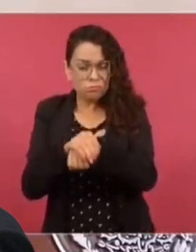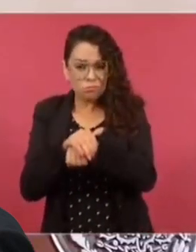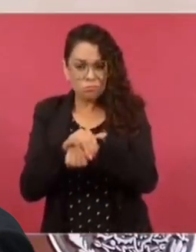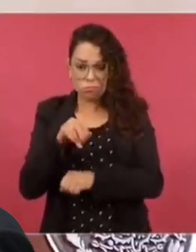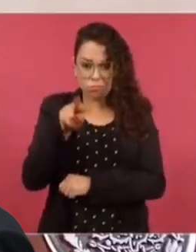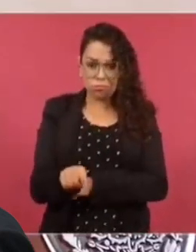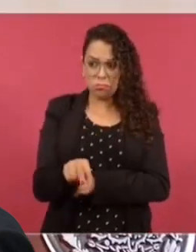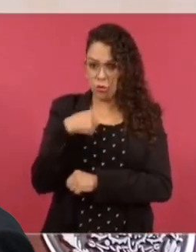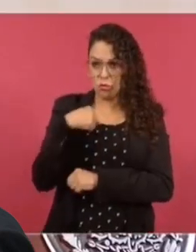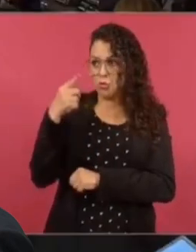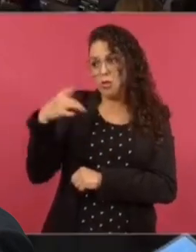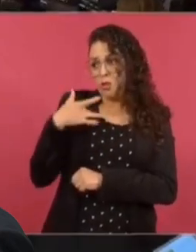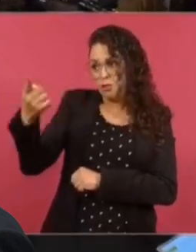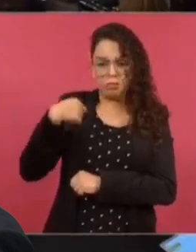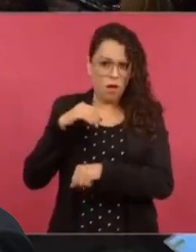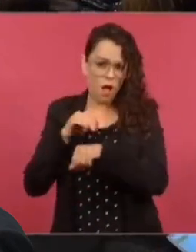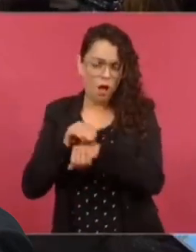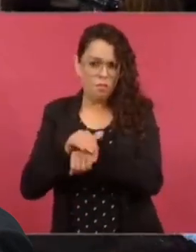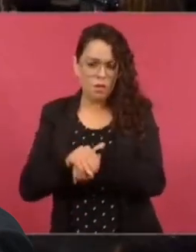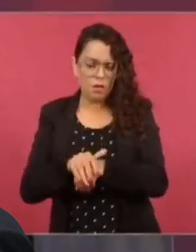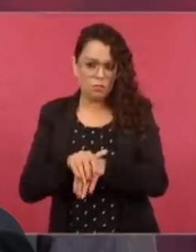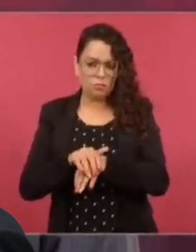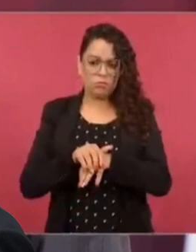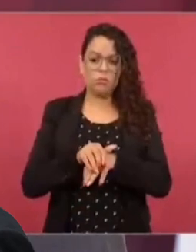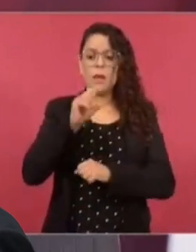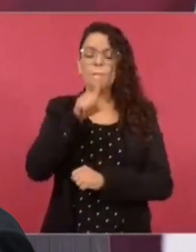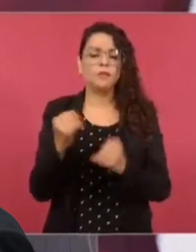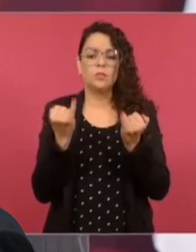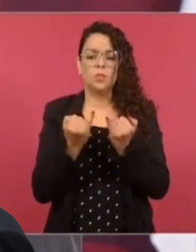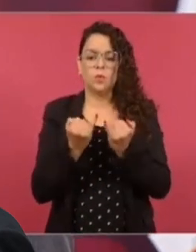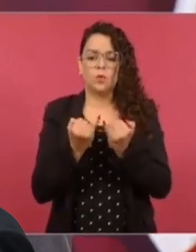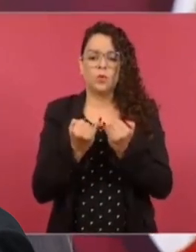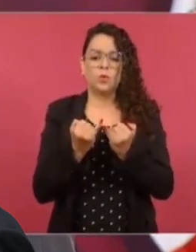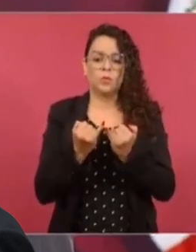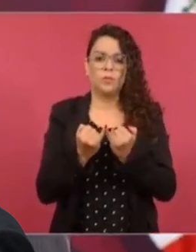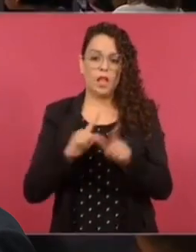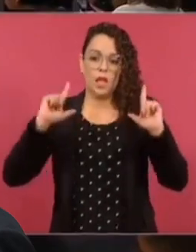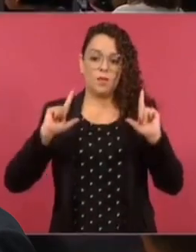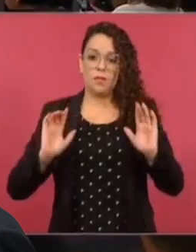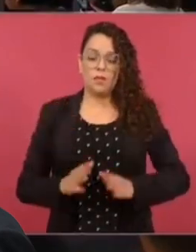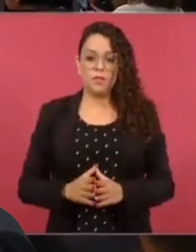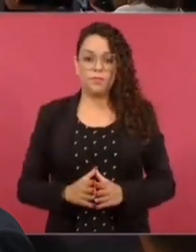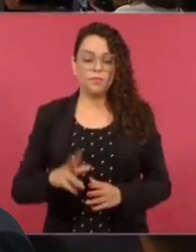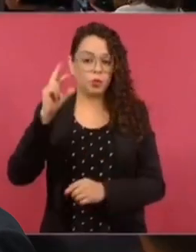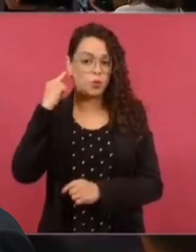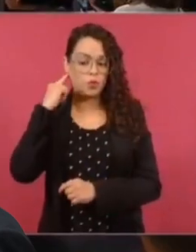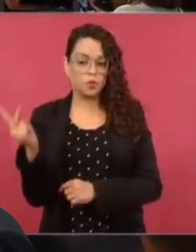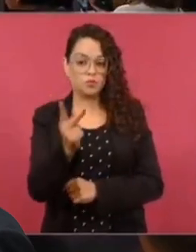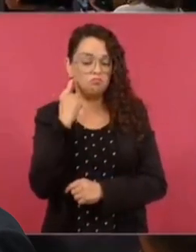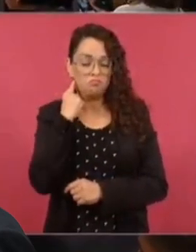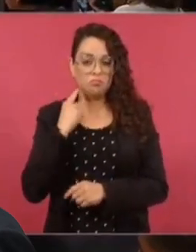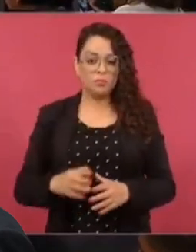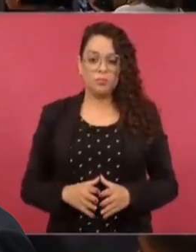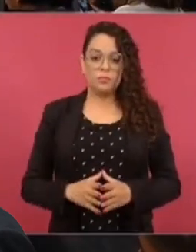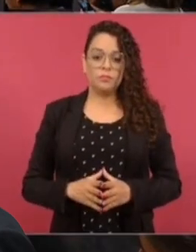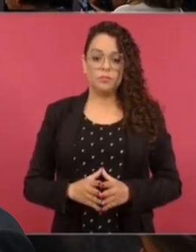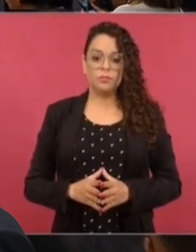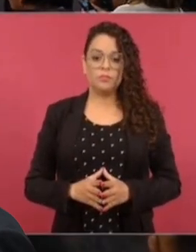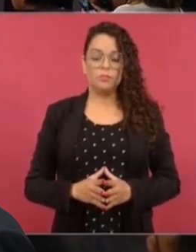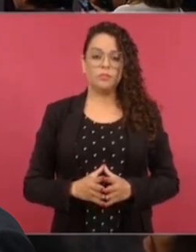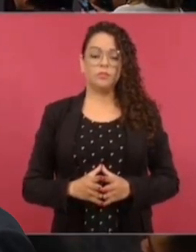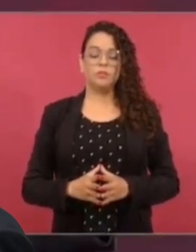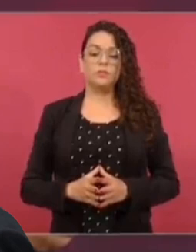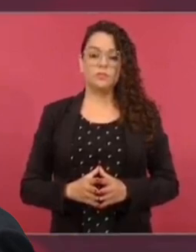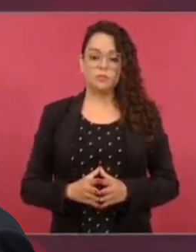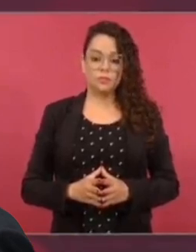considero. Y también, como todos, somos libres. Las posturas públicas del excanciller son bastante duras, presidente, pareciera y reversa.